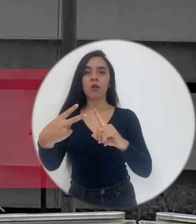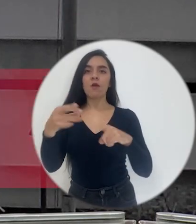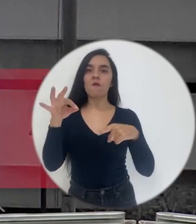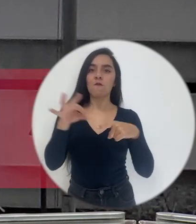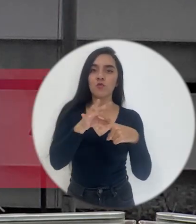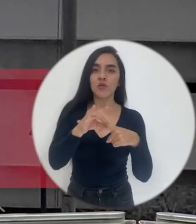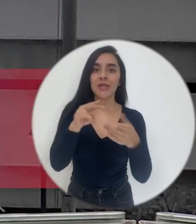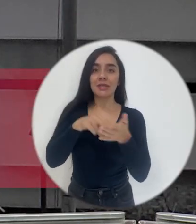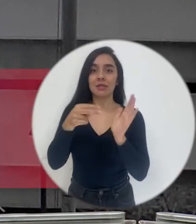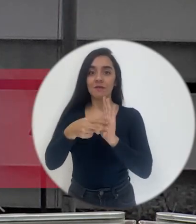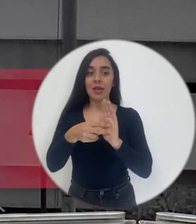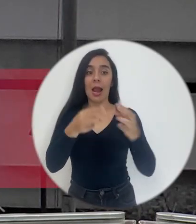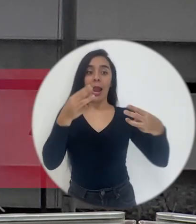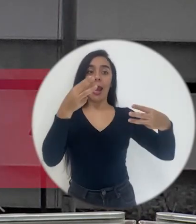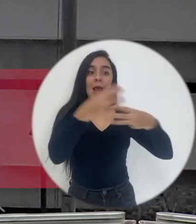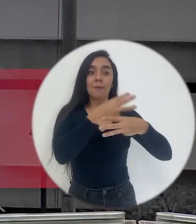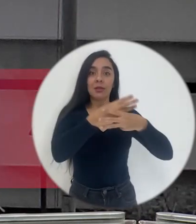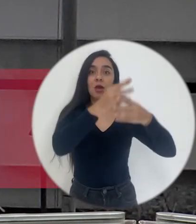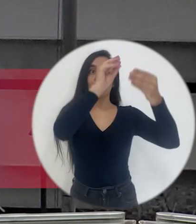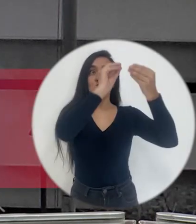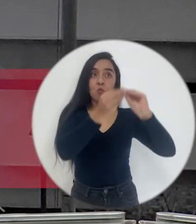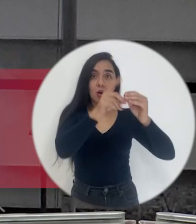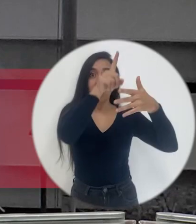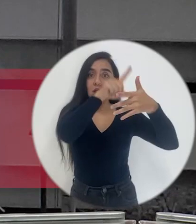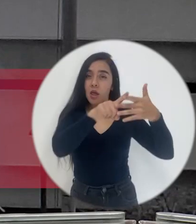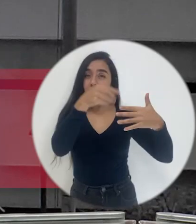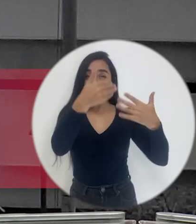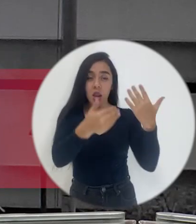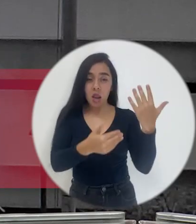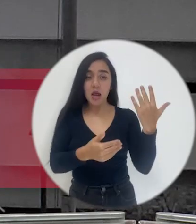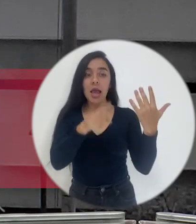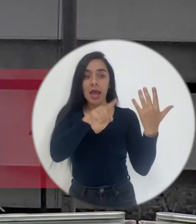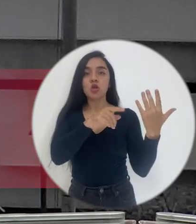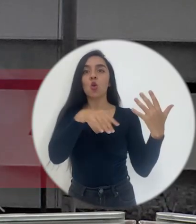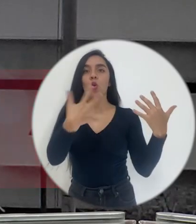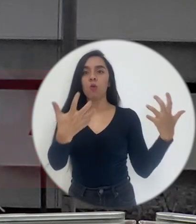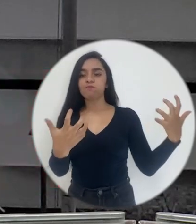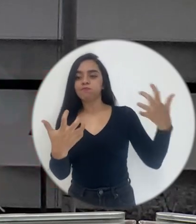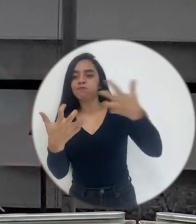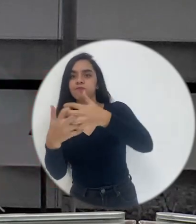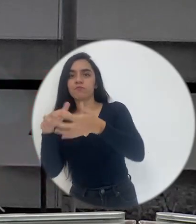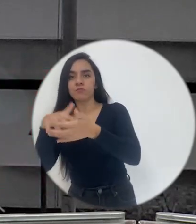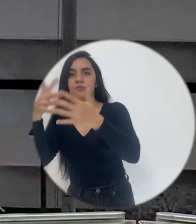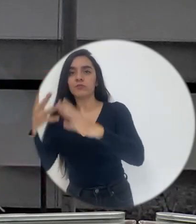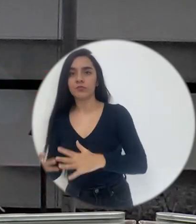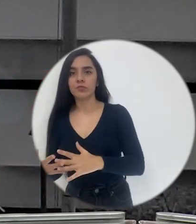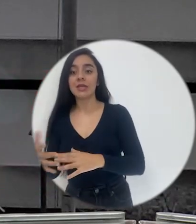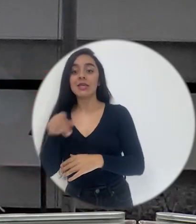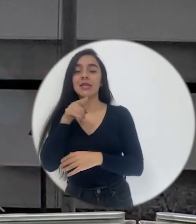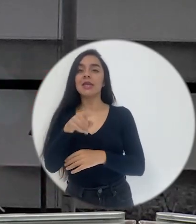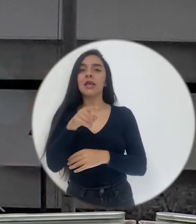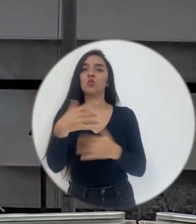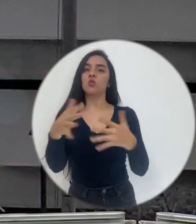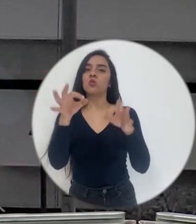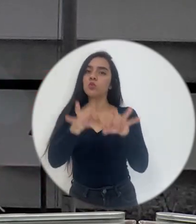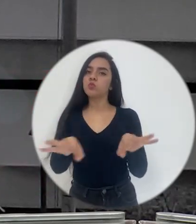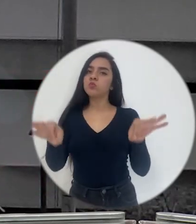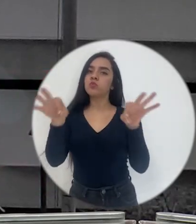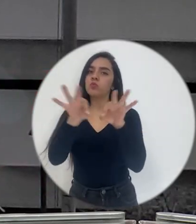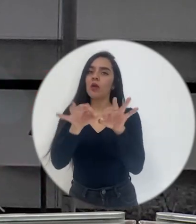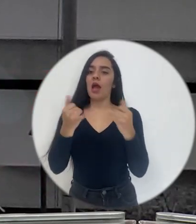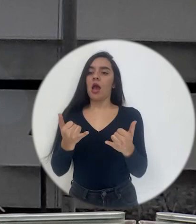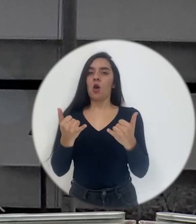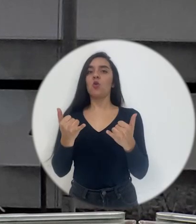matemáticas se acerquen a la realidad de los estudiantes, y ese es uno de los elementos también, uno de los componentes fundamentales